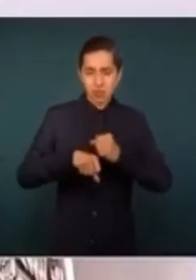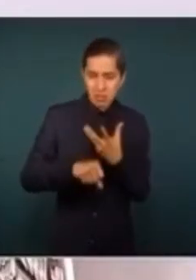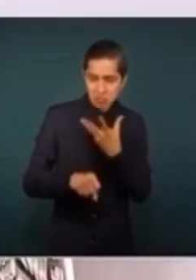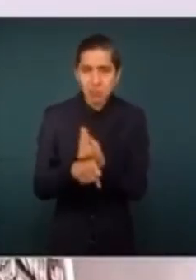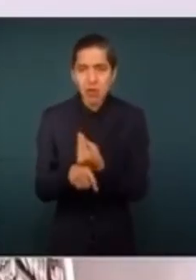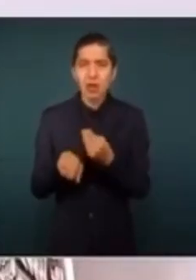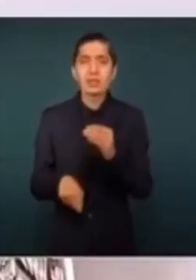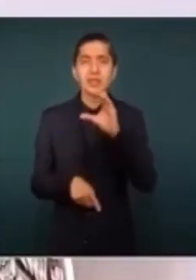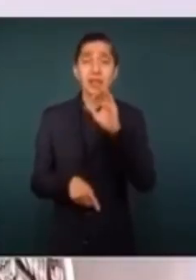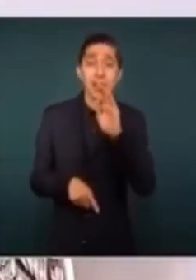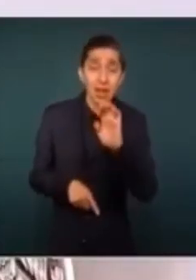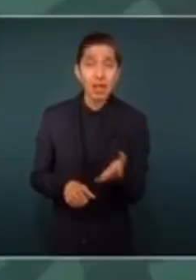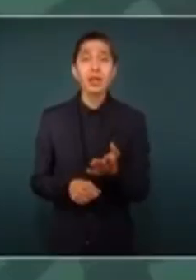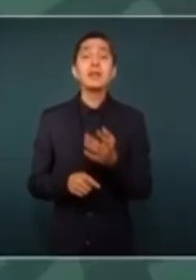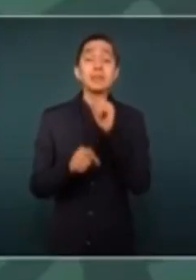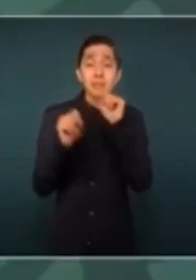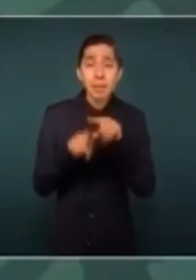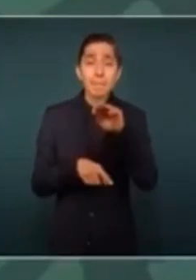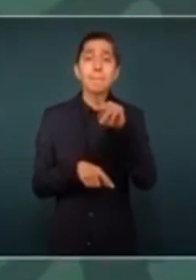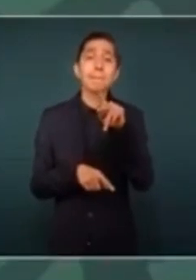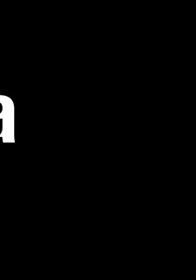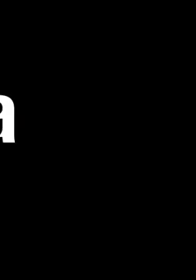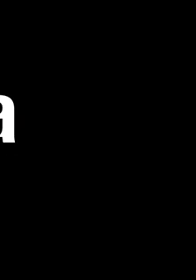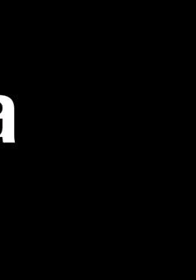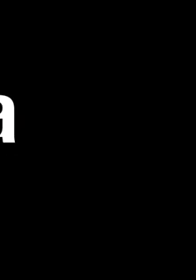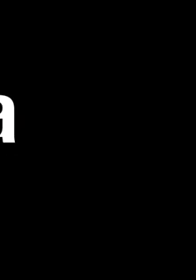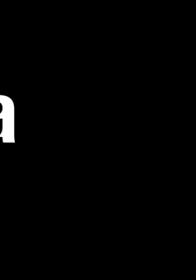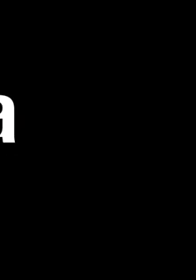a la Comisión Federal de Electricidad y a Pemex.